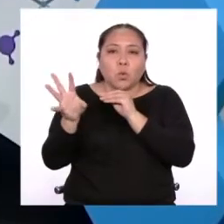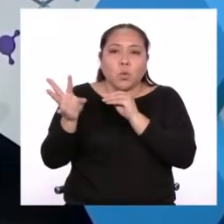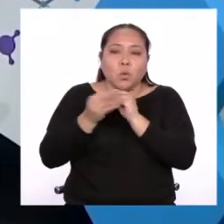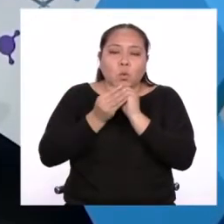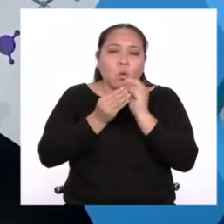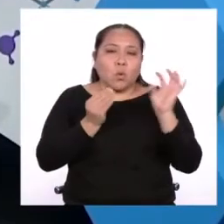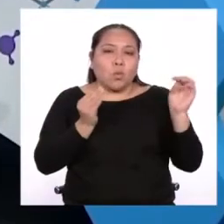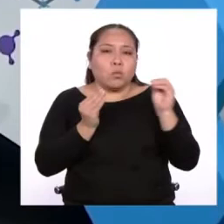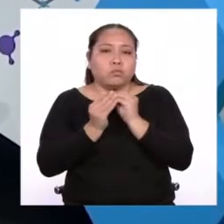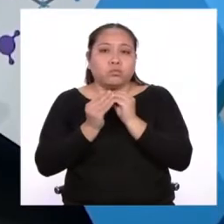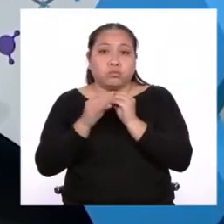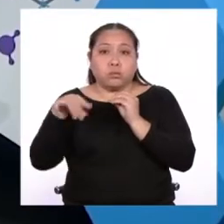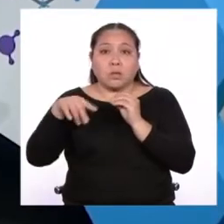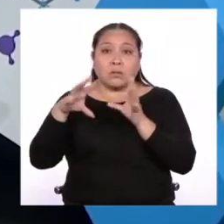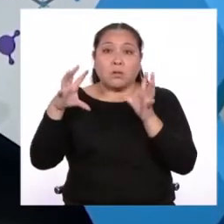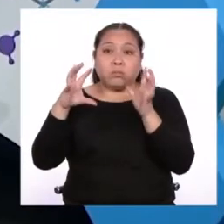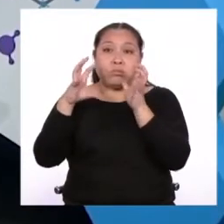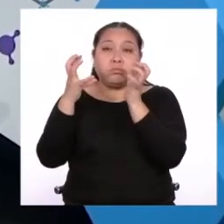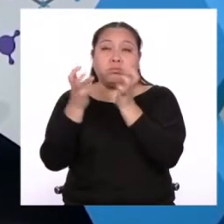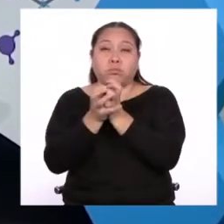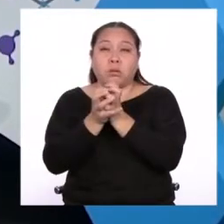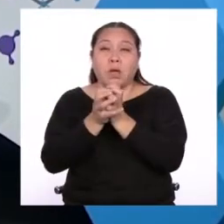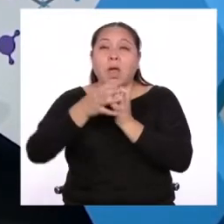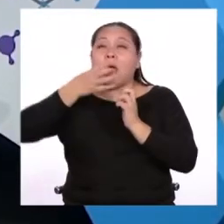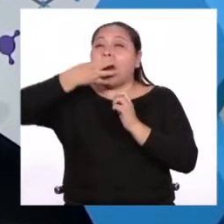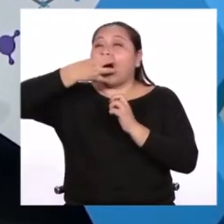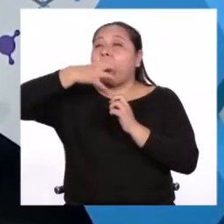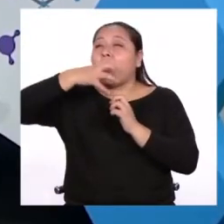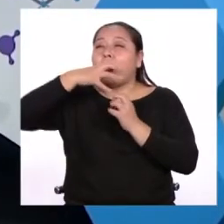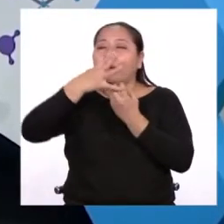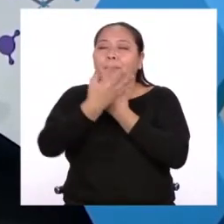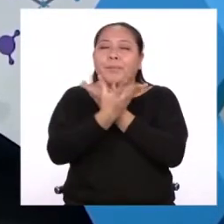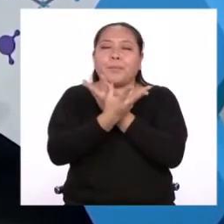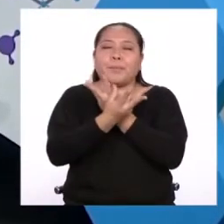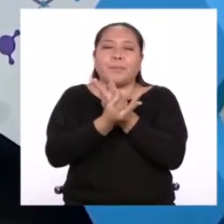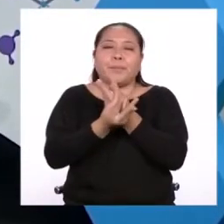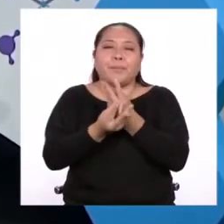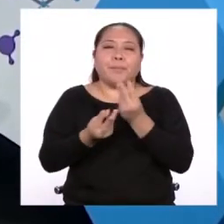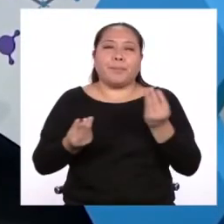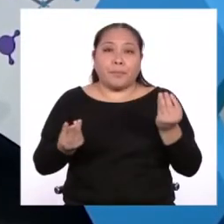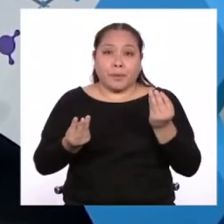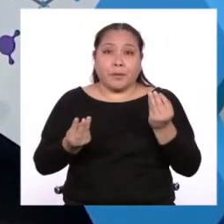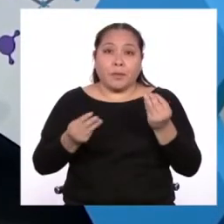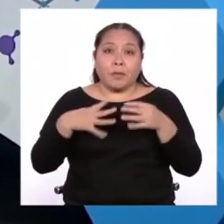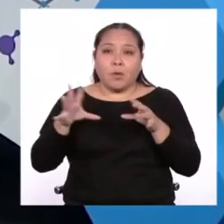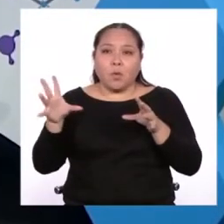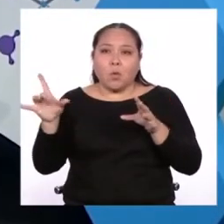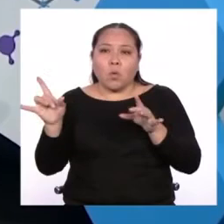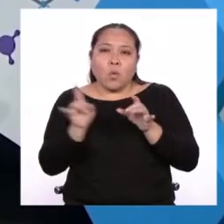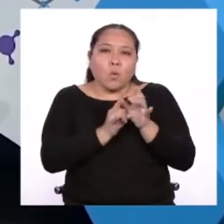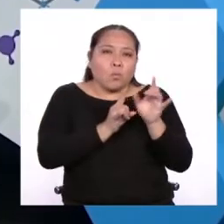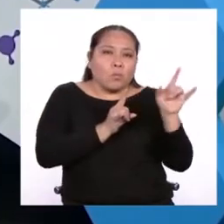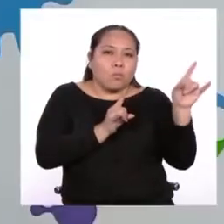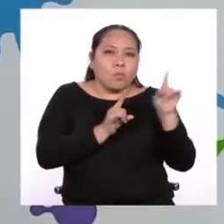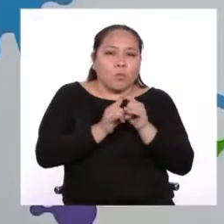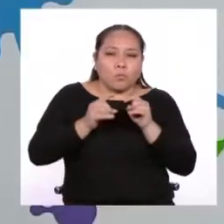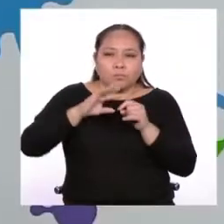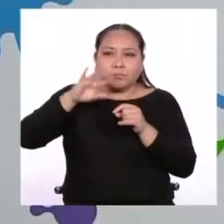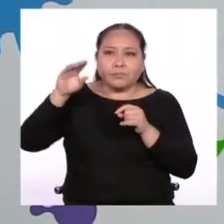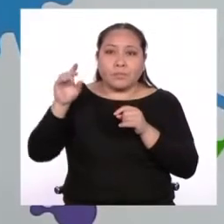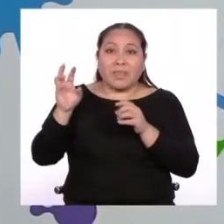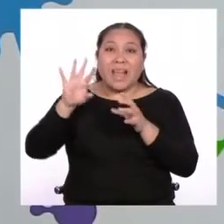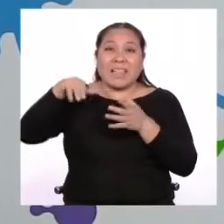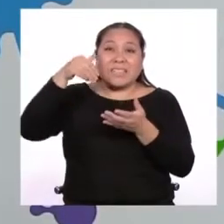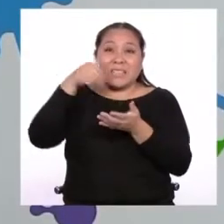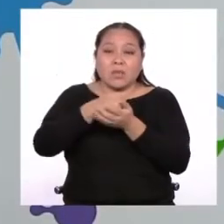ocasionó que estos planetas recién formados se calentaran y derritieran. Luego, la fuerza de gravedad empujó el material al centro de